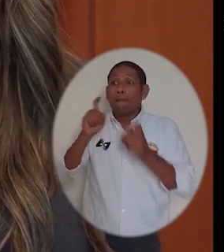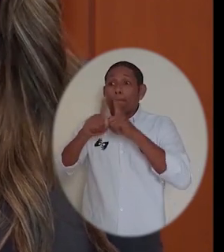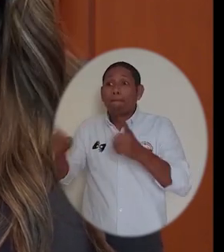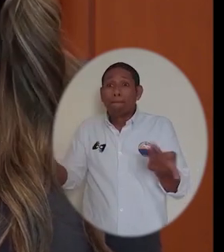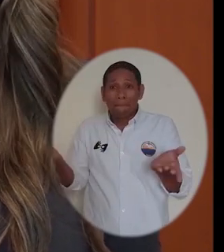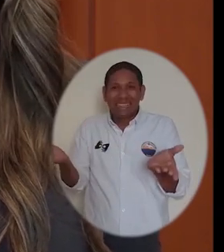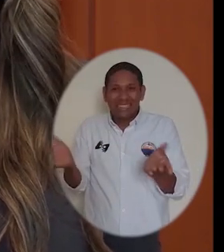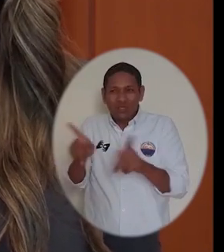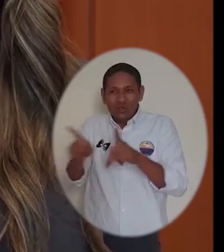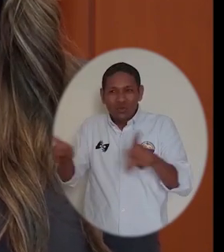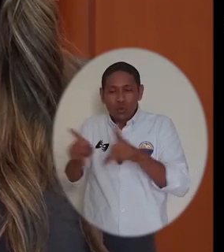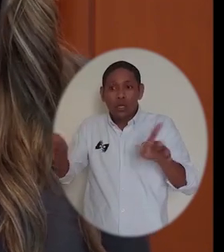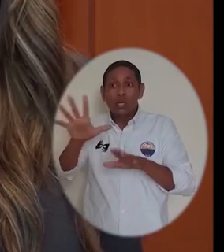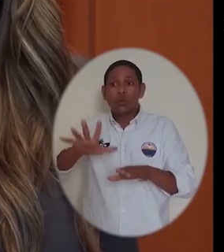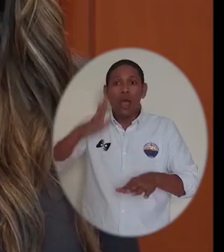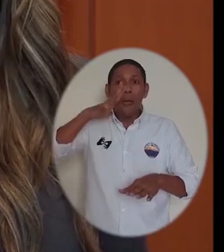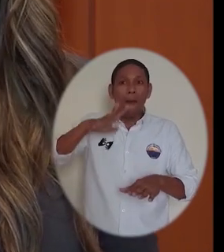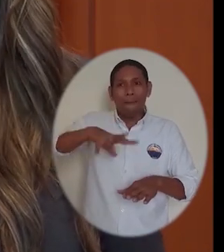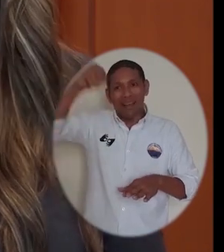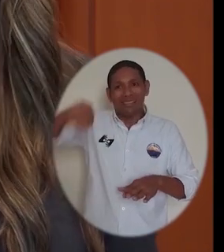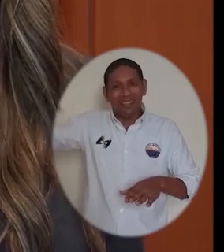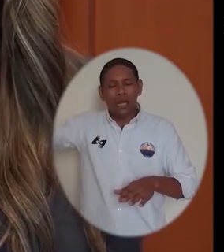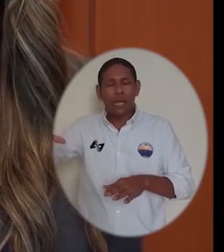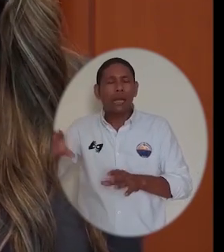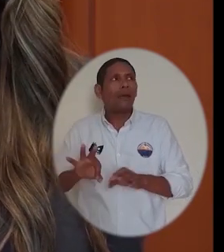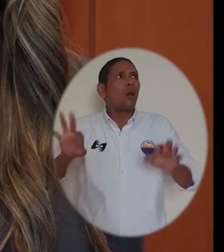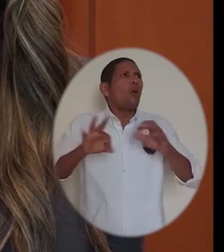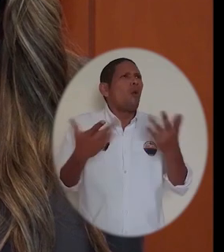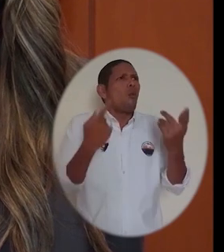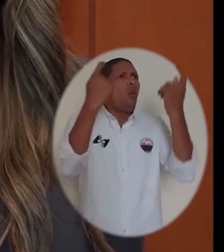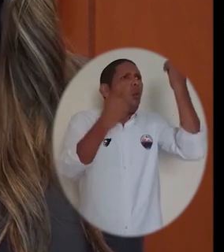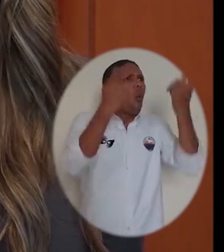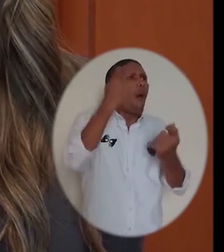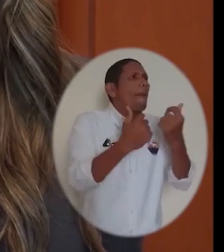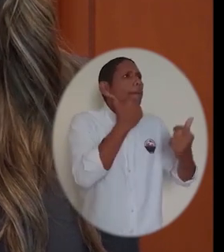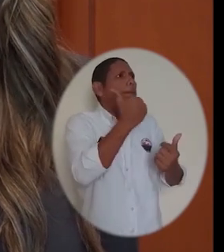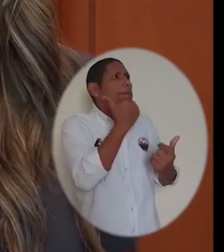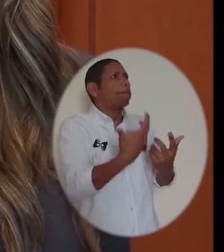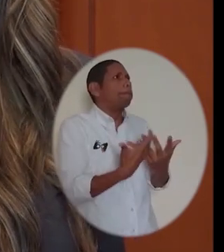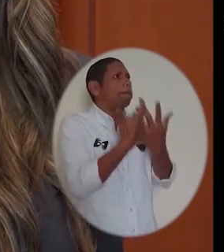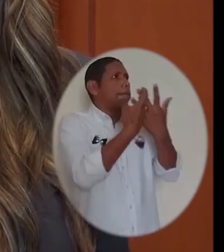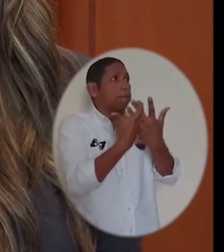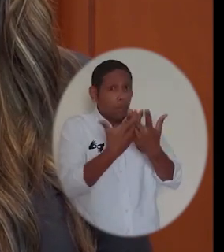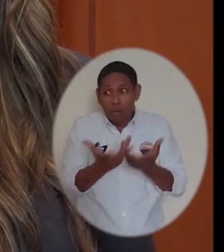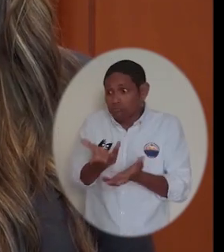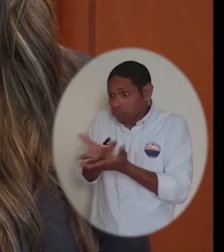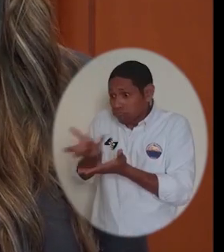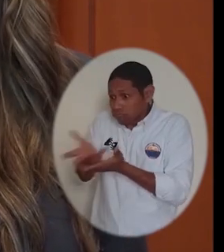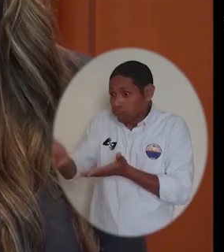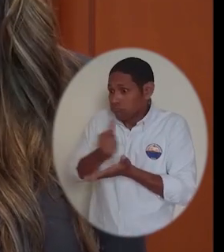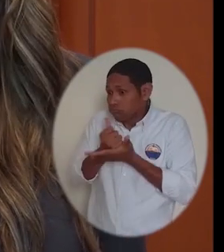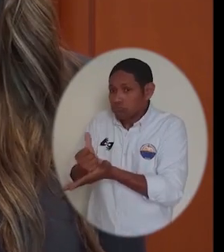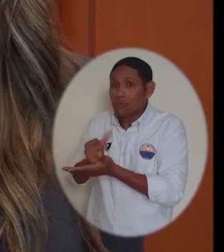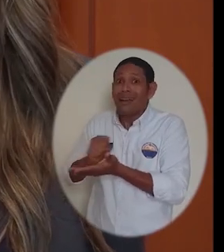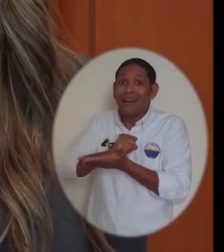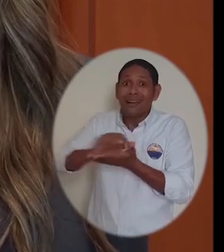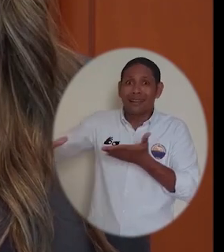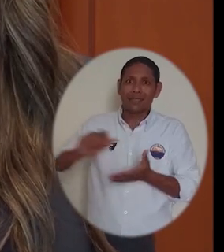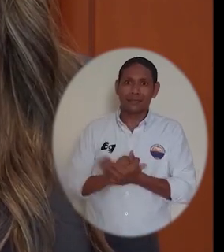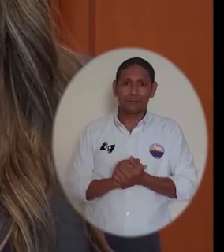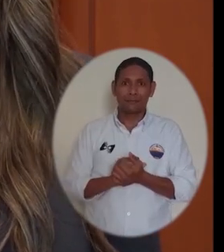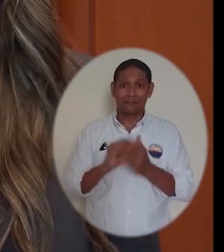que pone a disposición de todos los magdalenenses un paquete de servicios orientados a la asesoría contable y tributaria